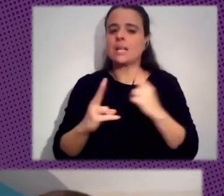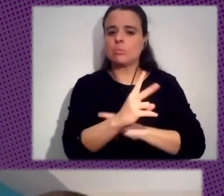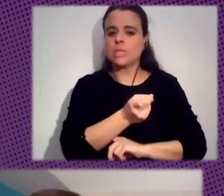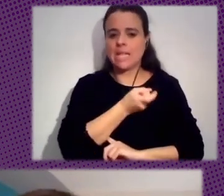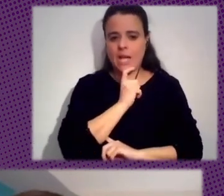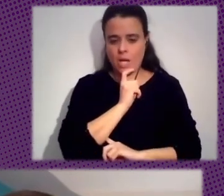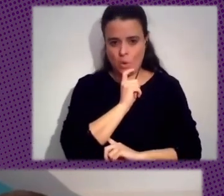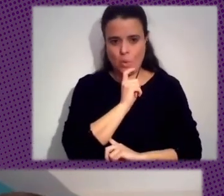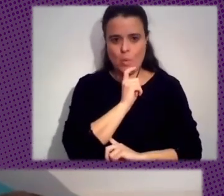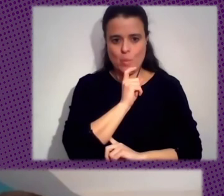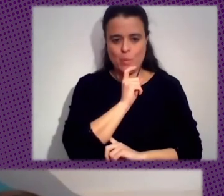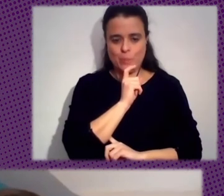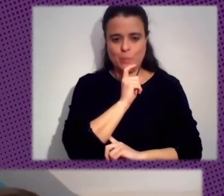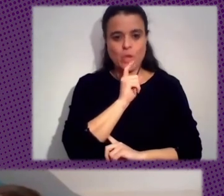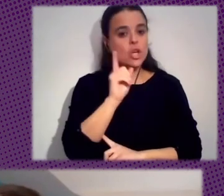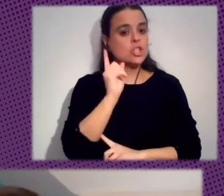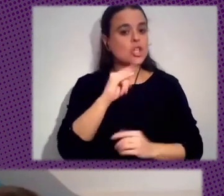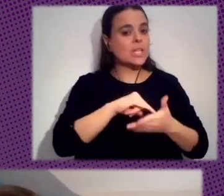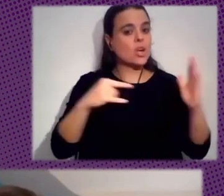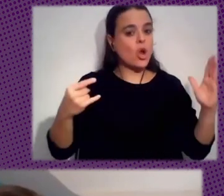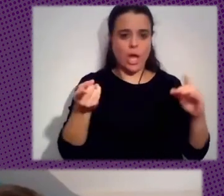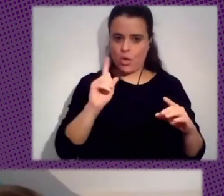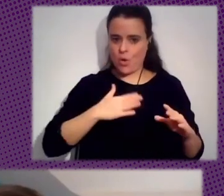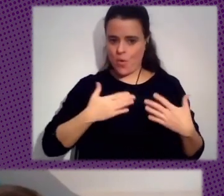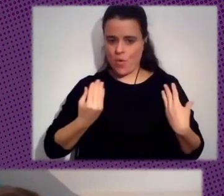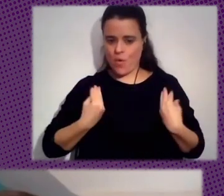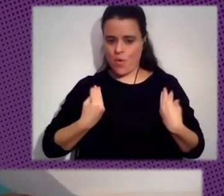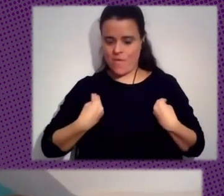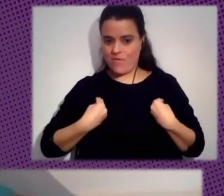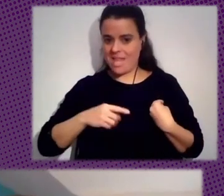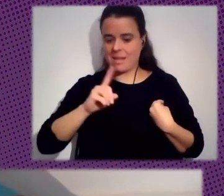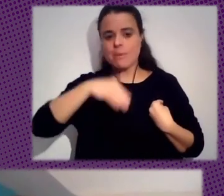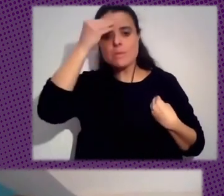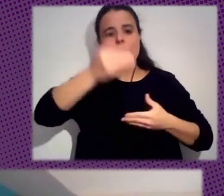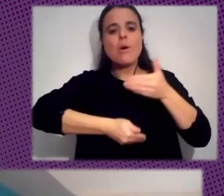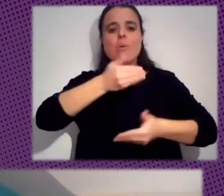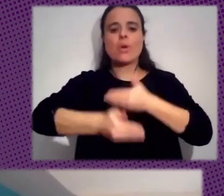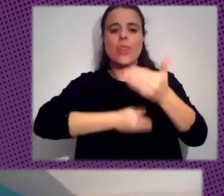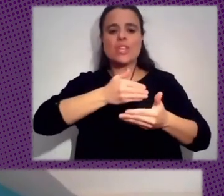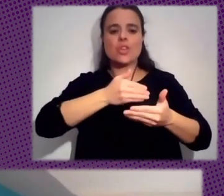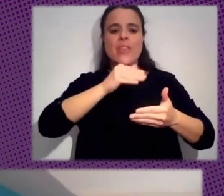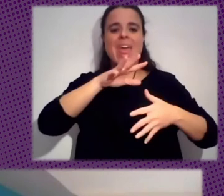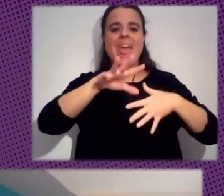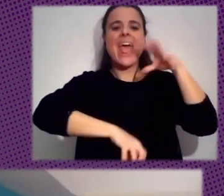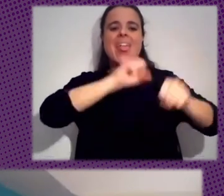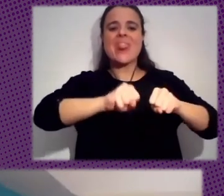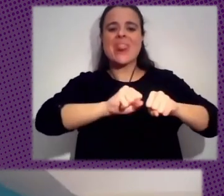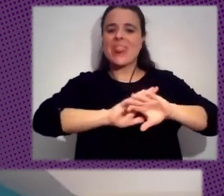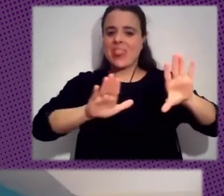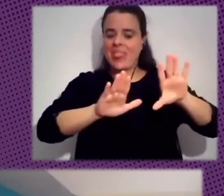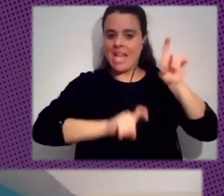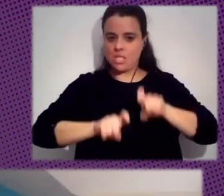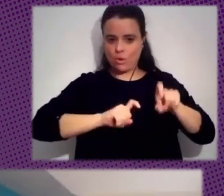No Solo La Tecnología Si Nuestras Vidas Yo Creo Que El Proceso De Descolonizar Nuestras Vidas